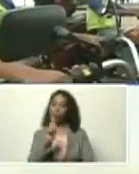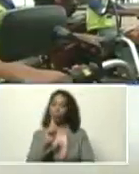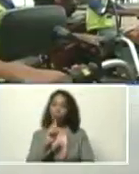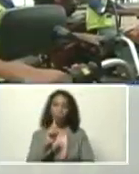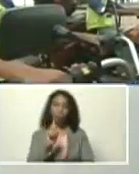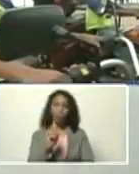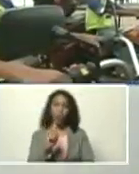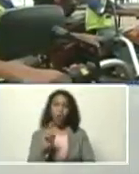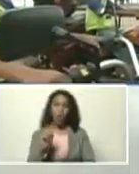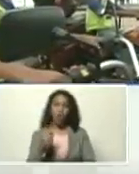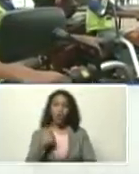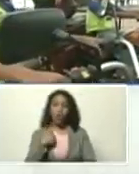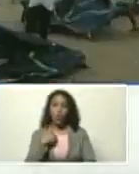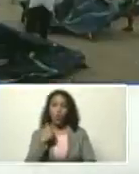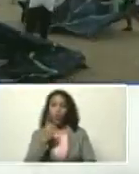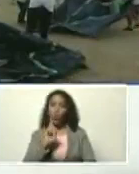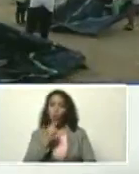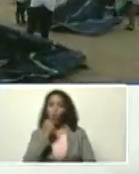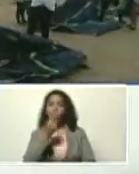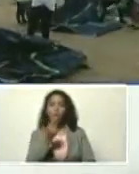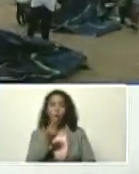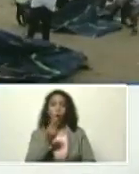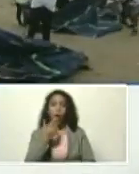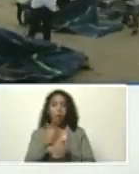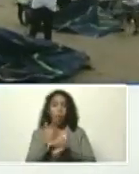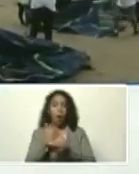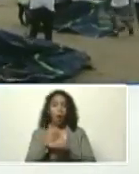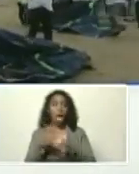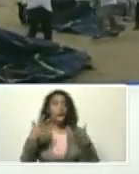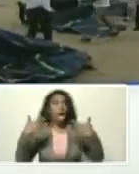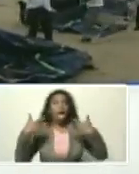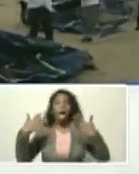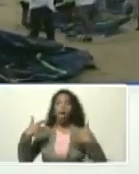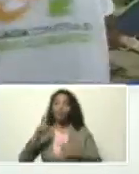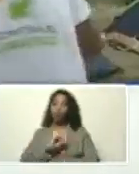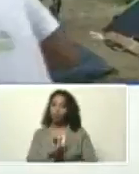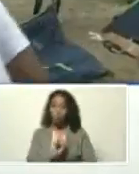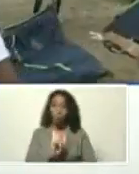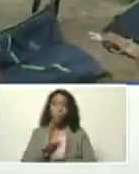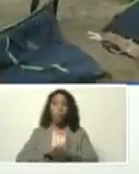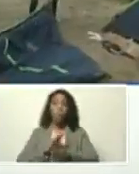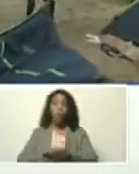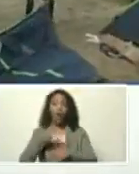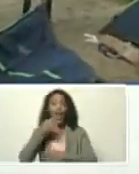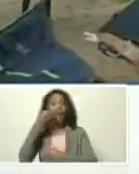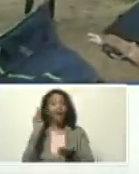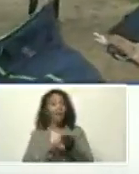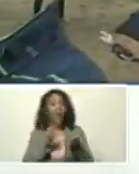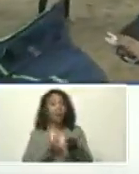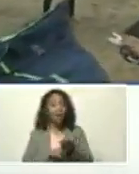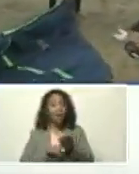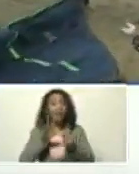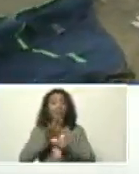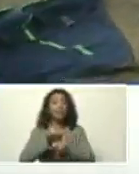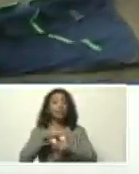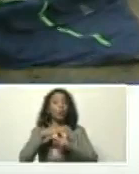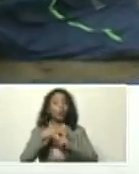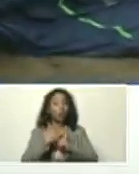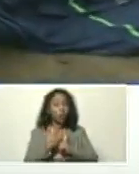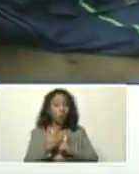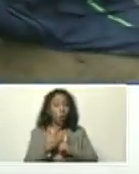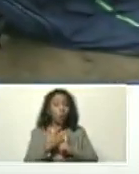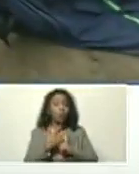no lo digo, por alarmismo, lo digo, porque es la verdad, la situación, de